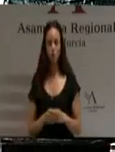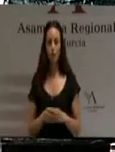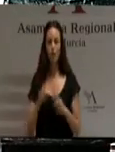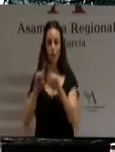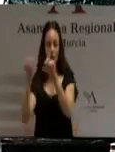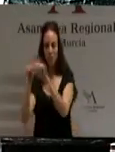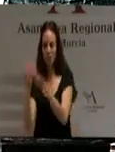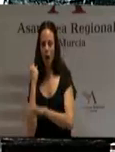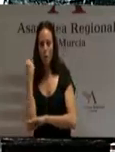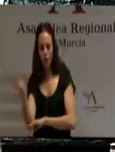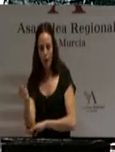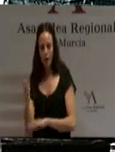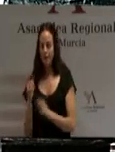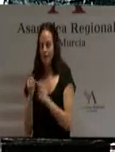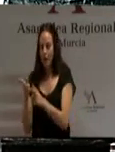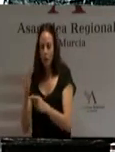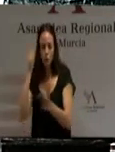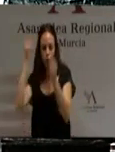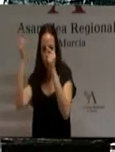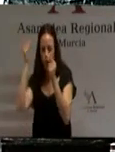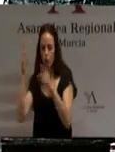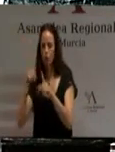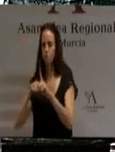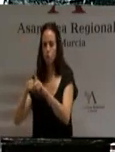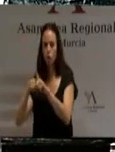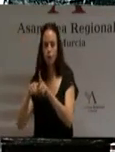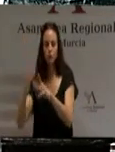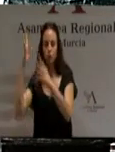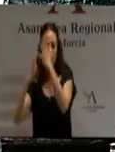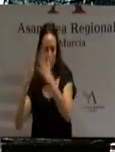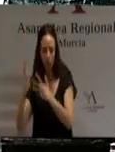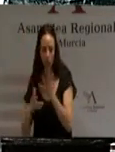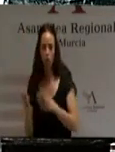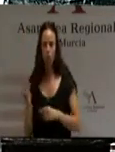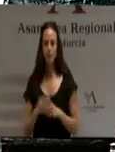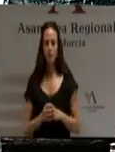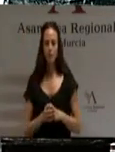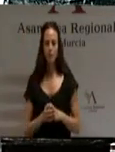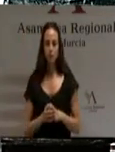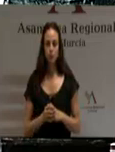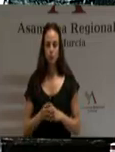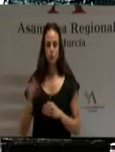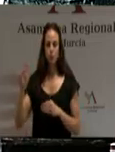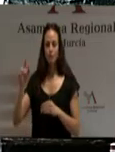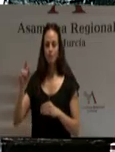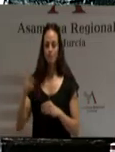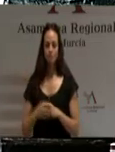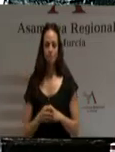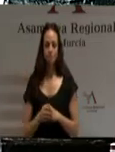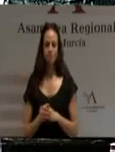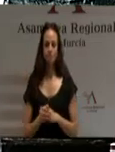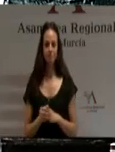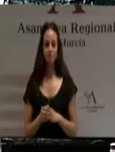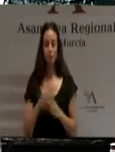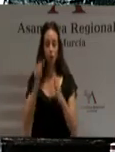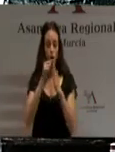creando las condiciones para que puedan crecer y reduciendo las trabas administrativas que en ocasiones les restan competitividad. Los datos